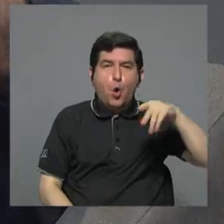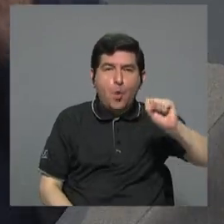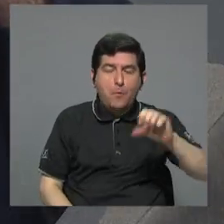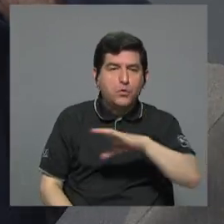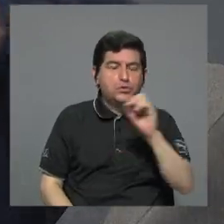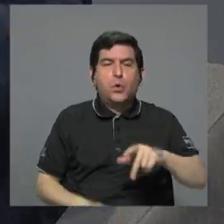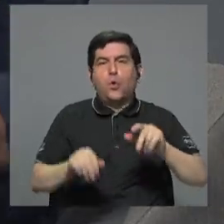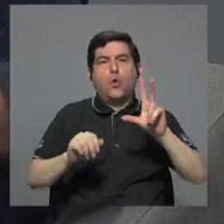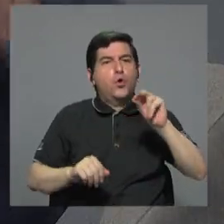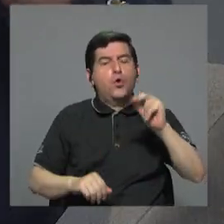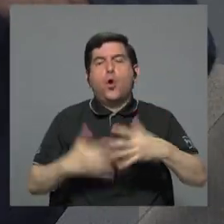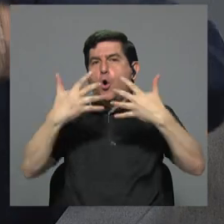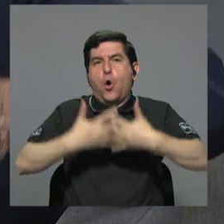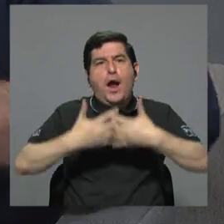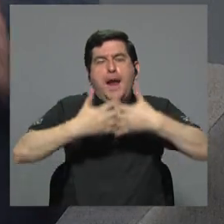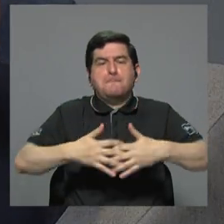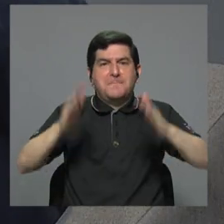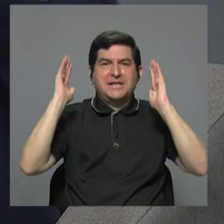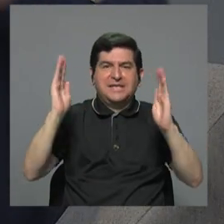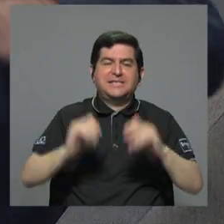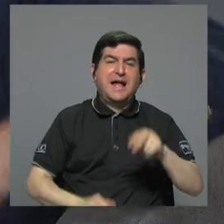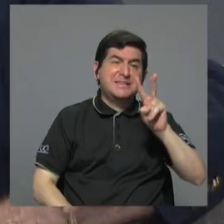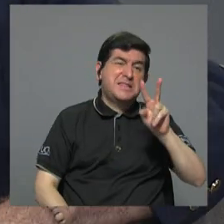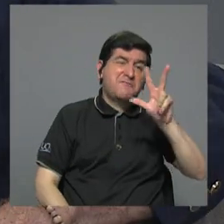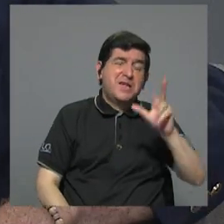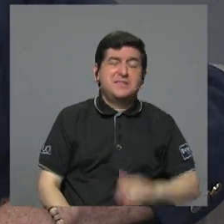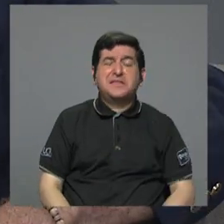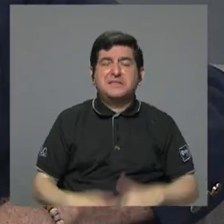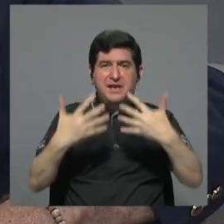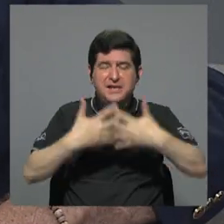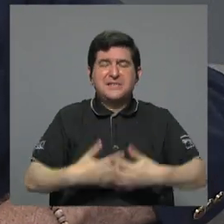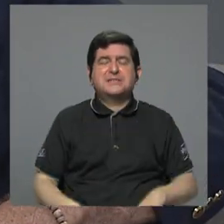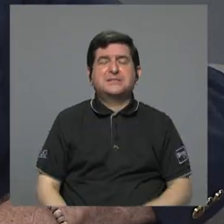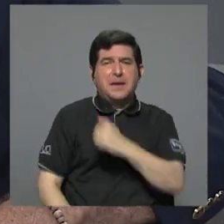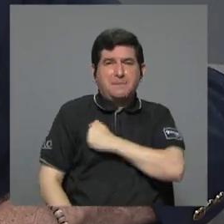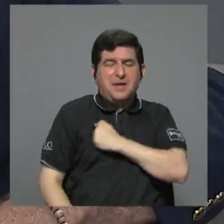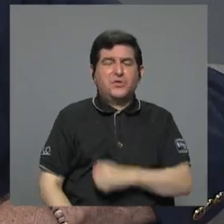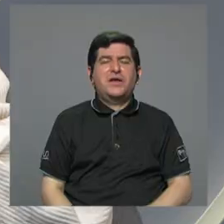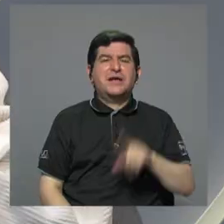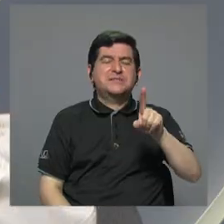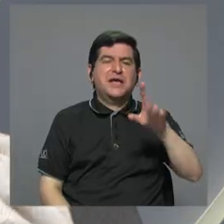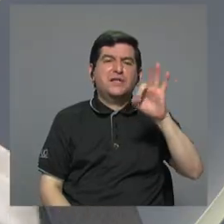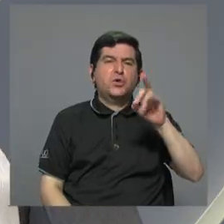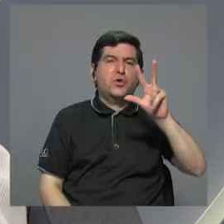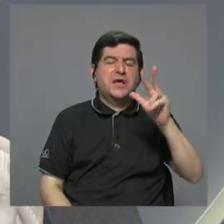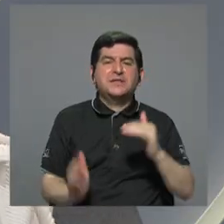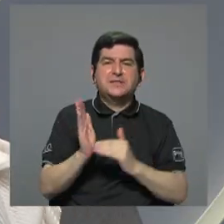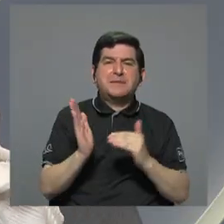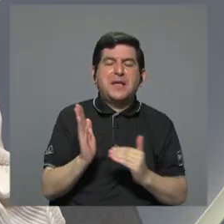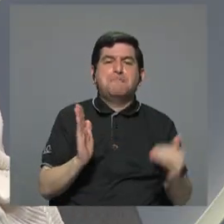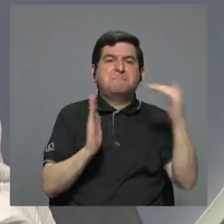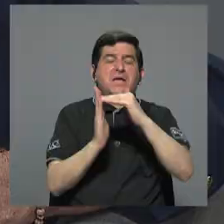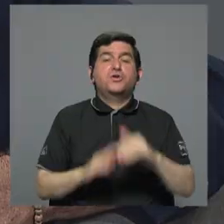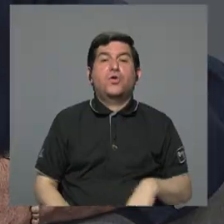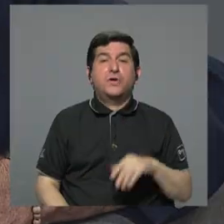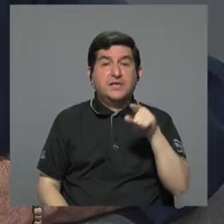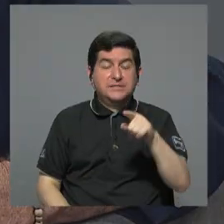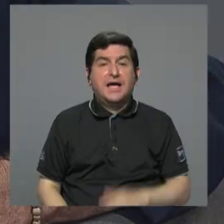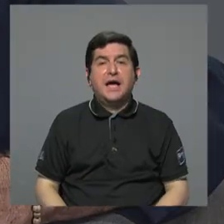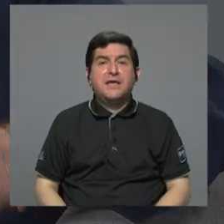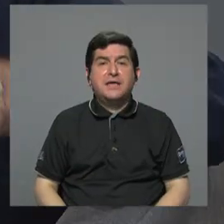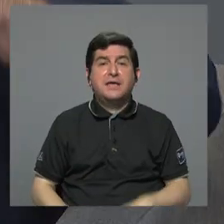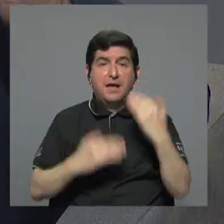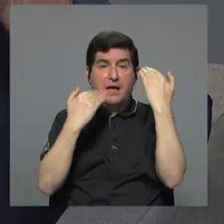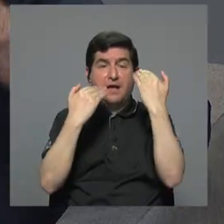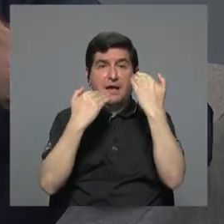no hay 23 empresas de esas que le perdonaron 193 mil millones en el programa fiscal. condonaciones. Ah, no, no, no, mire, me va a perdonar.